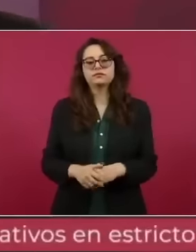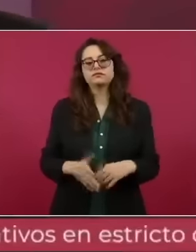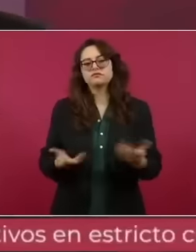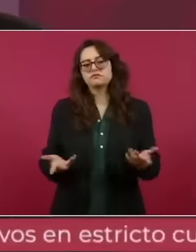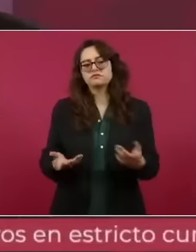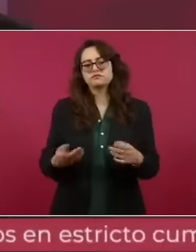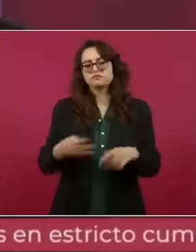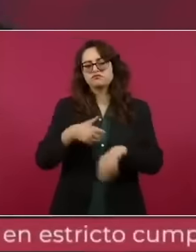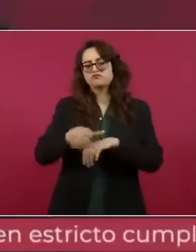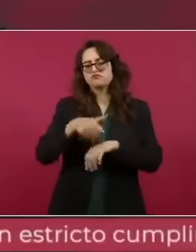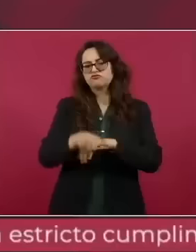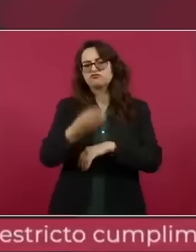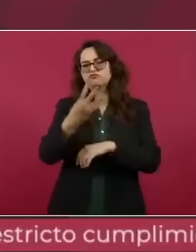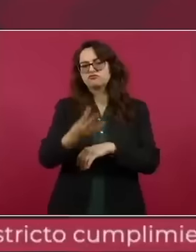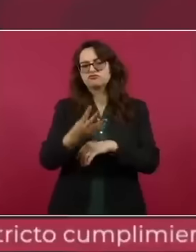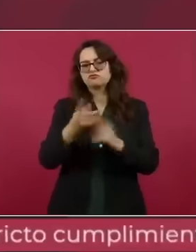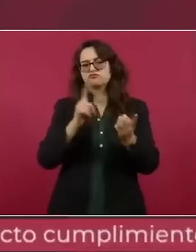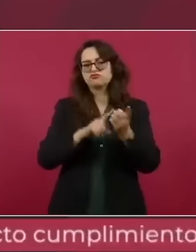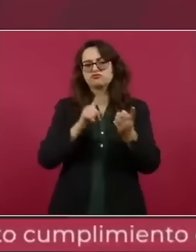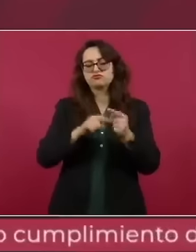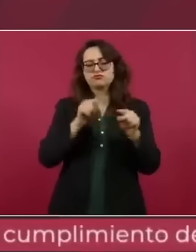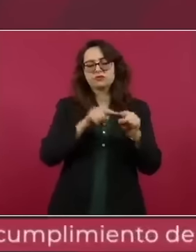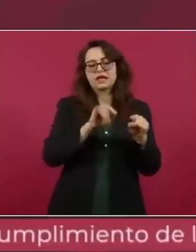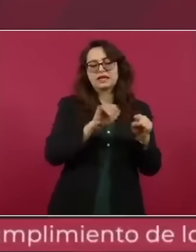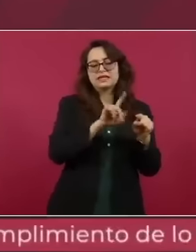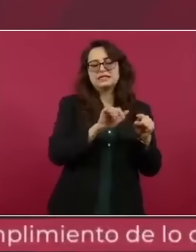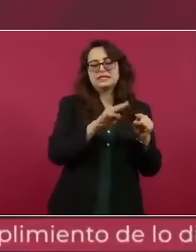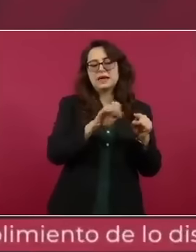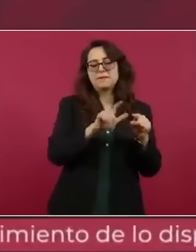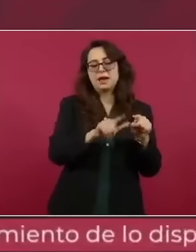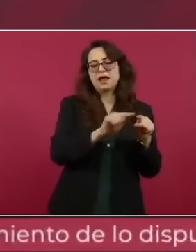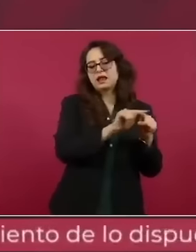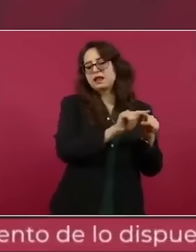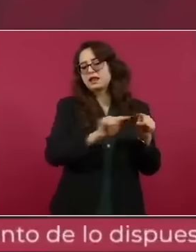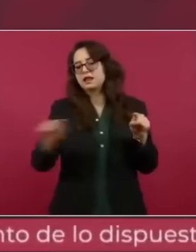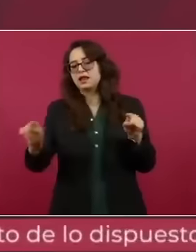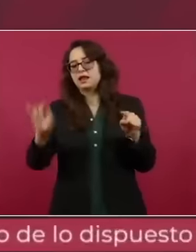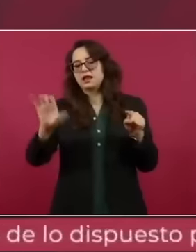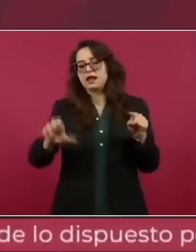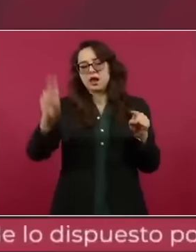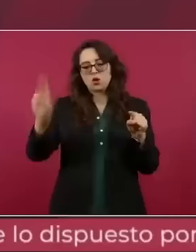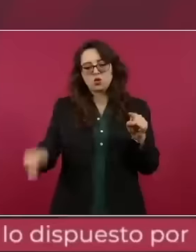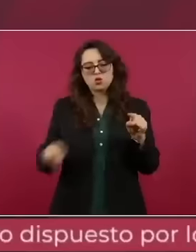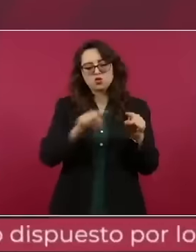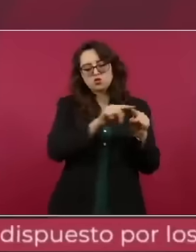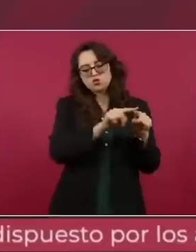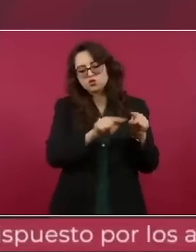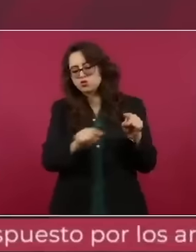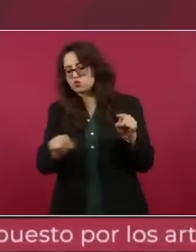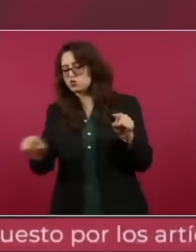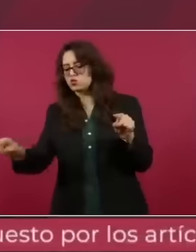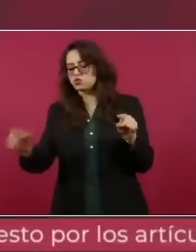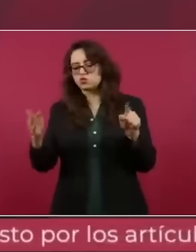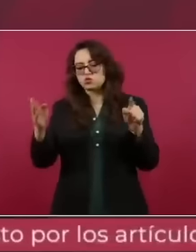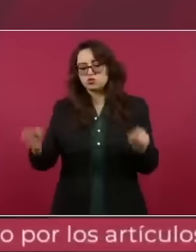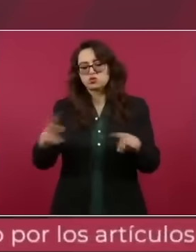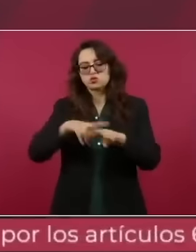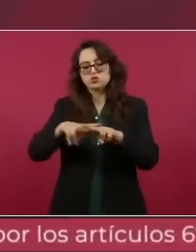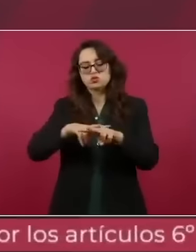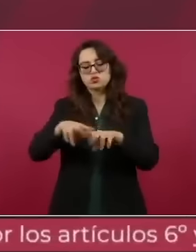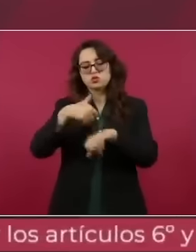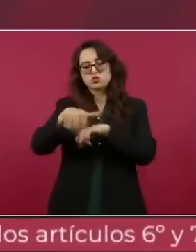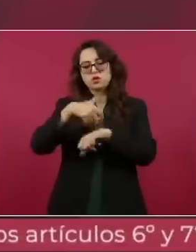noticia veraz y oportuna. Vamos a estar escuchando este anuncio acerca de lo que está